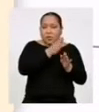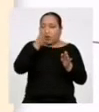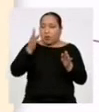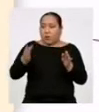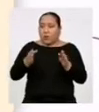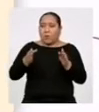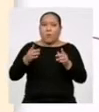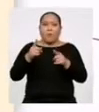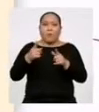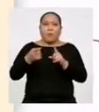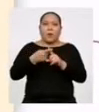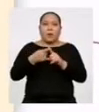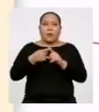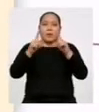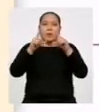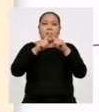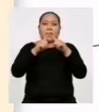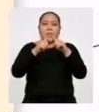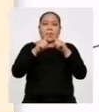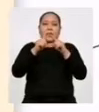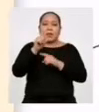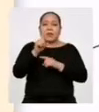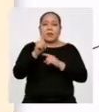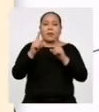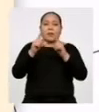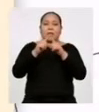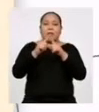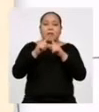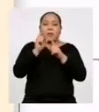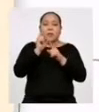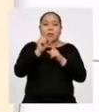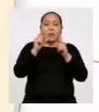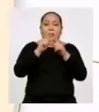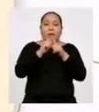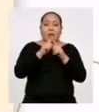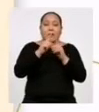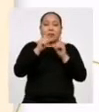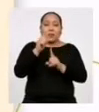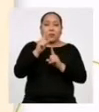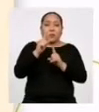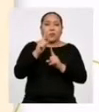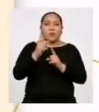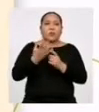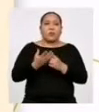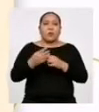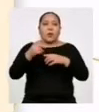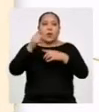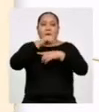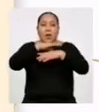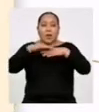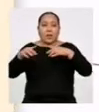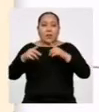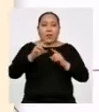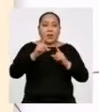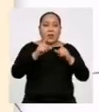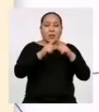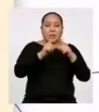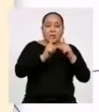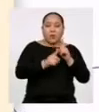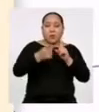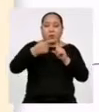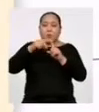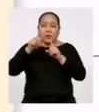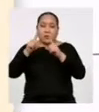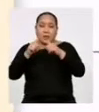más la división de delta sub 1 Cuyo valor es 3 Entre la suma de delta sub 1 Más delta sub 2